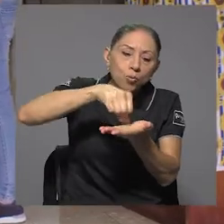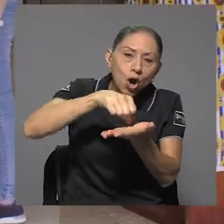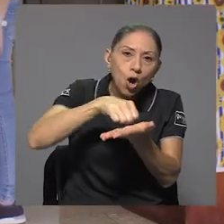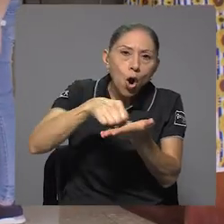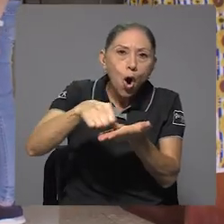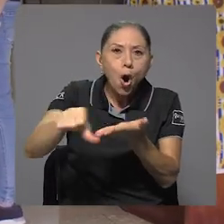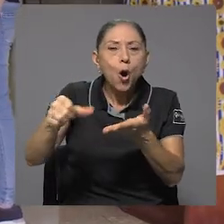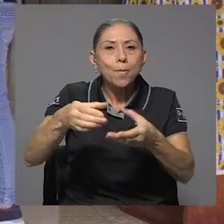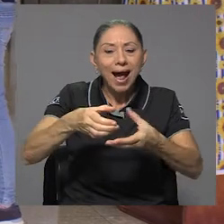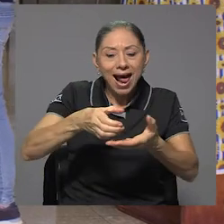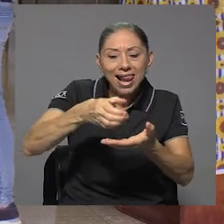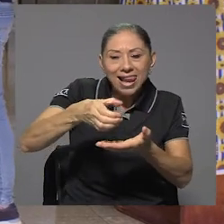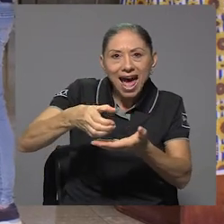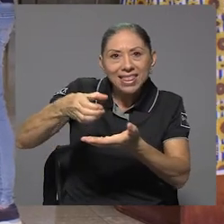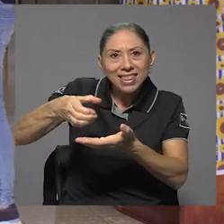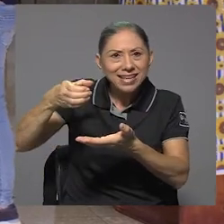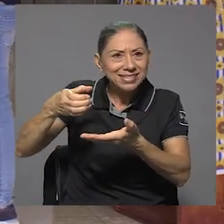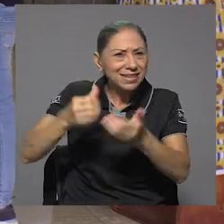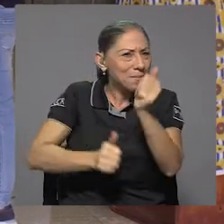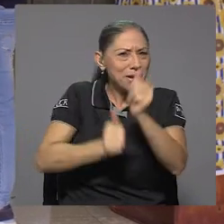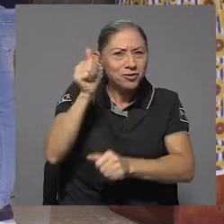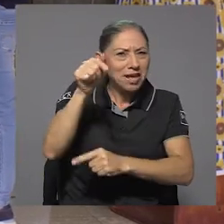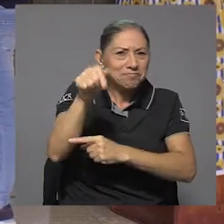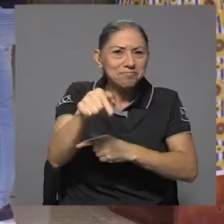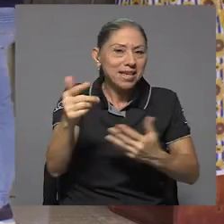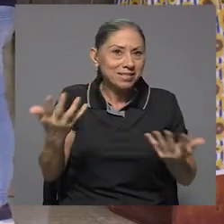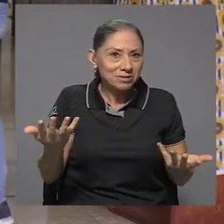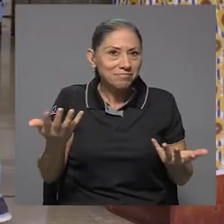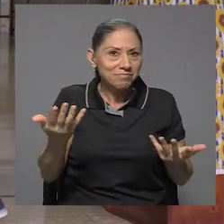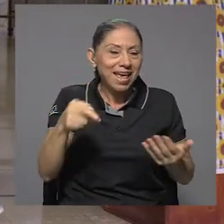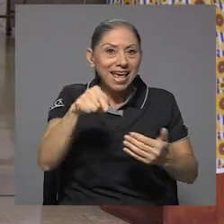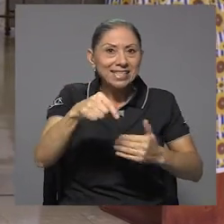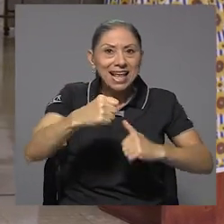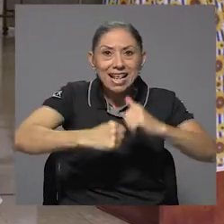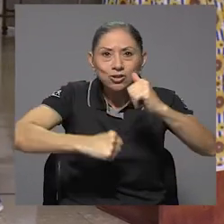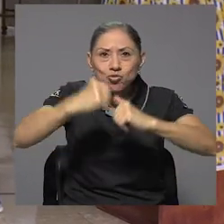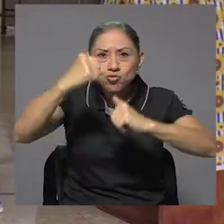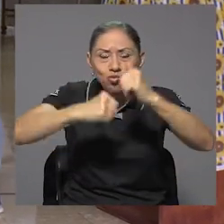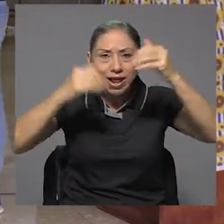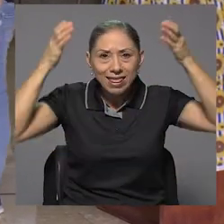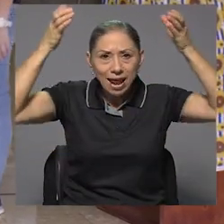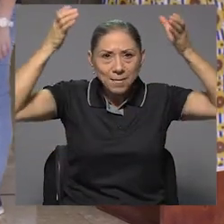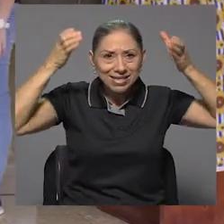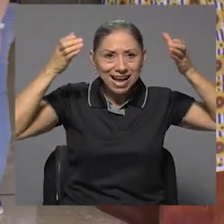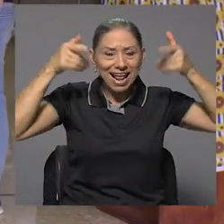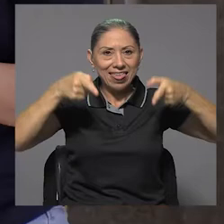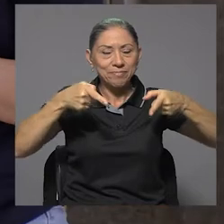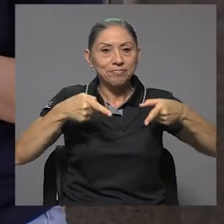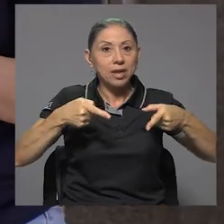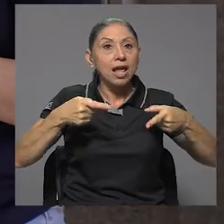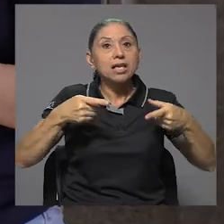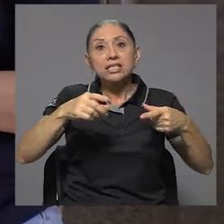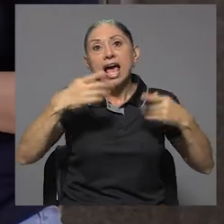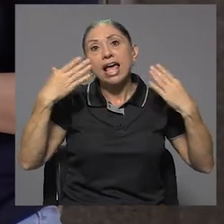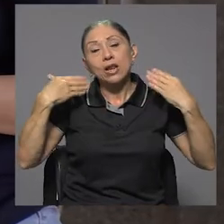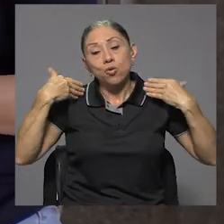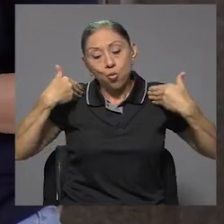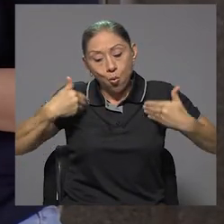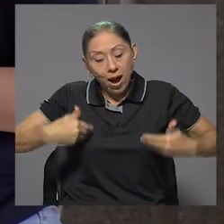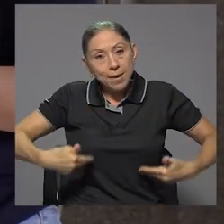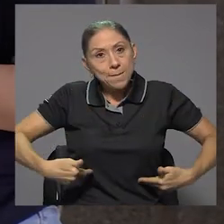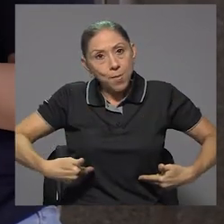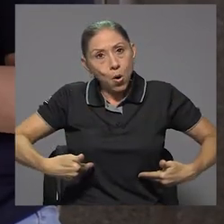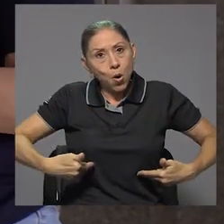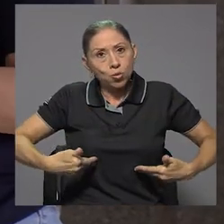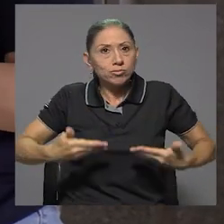latas, mayormente esa es la estructura como tal de la mascarada. Ya el resto del cuerpo,